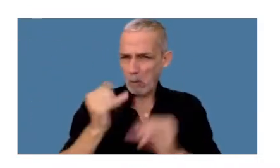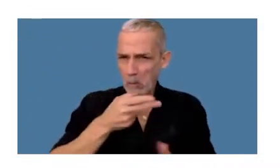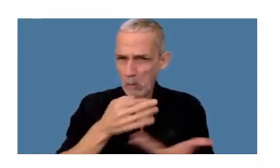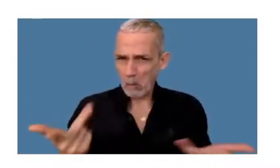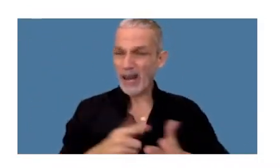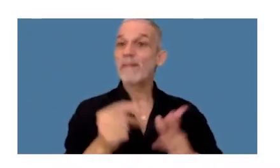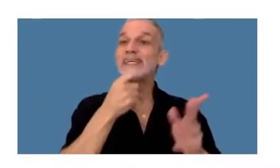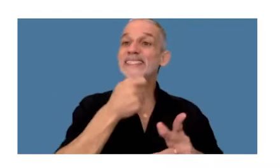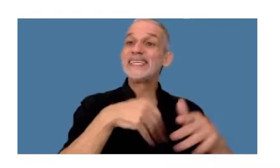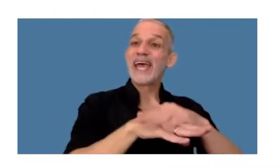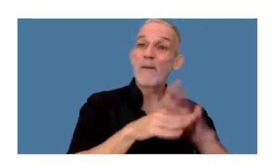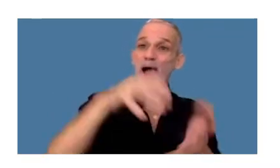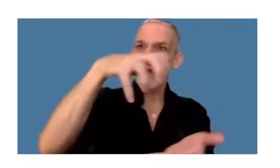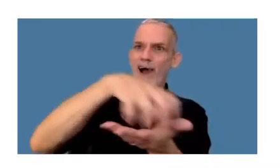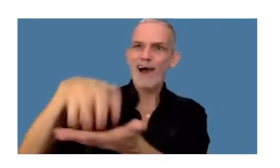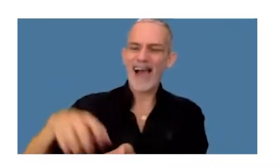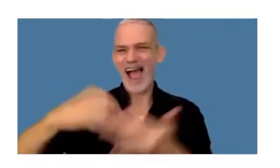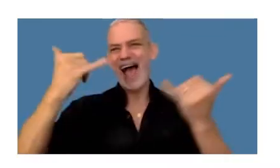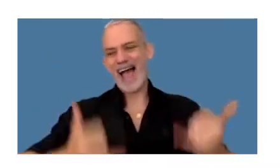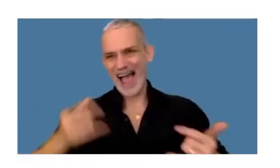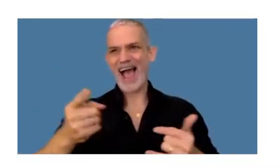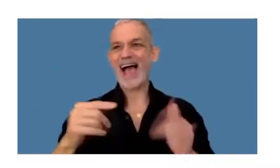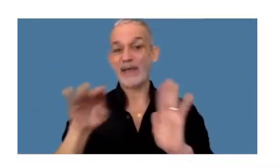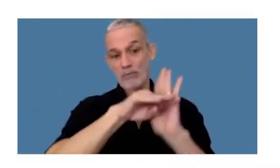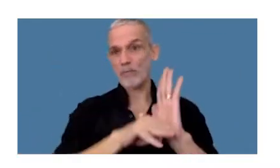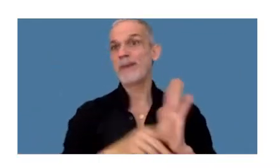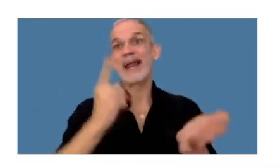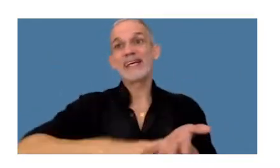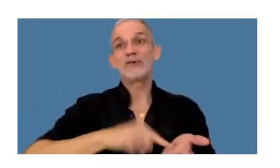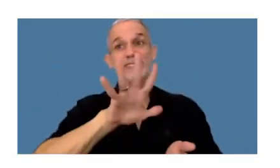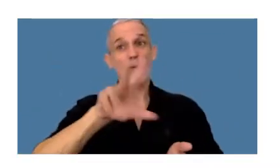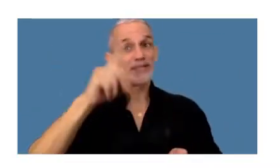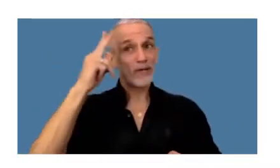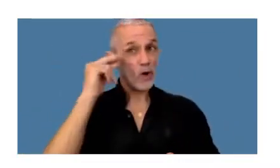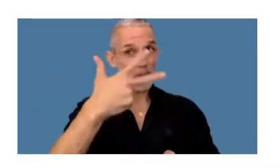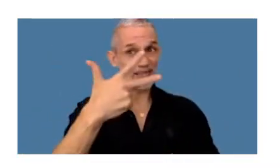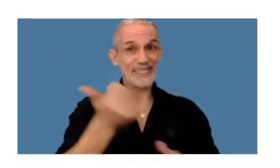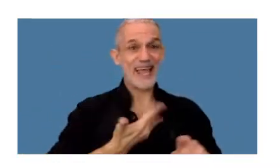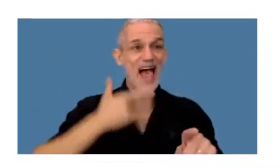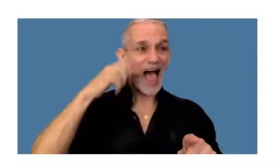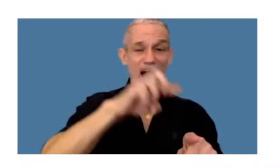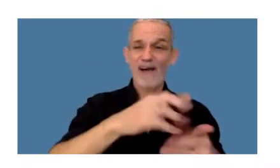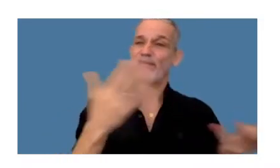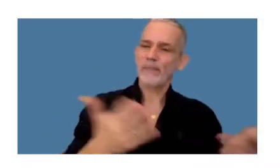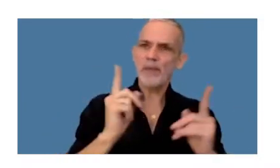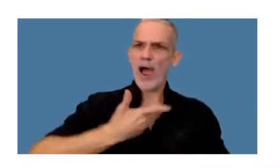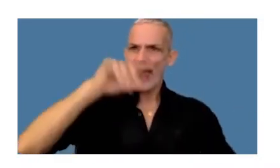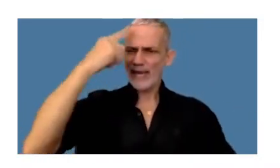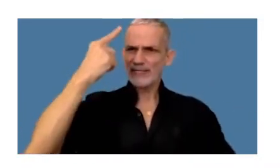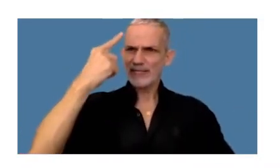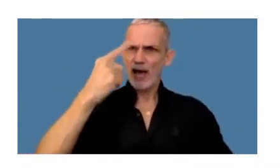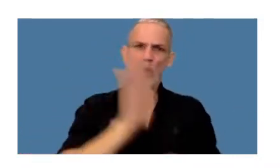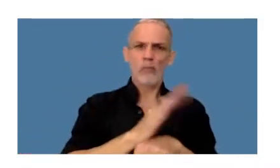existe para los exchange locales de criptomonedas de acuerdo a la resolución 5193 de AFIP es decir que el propio estado estaría